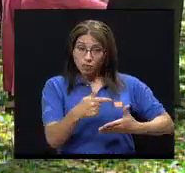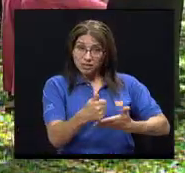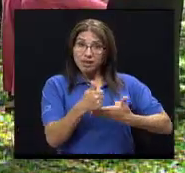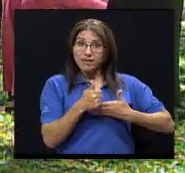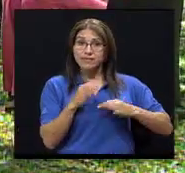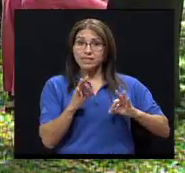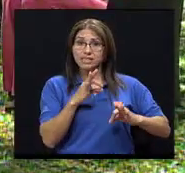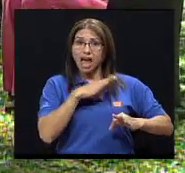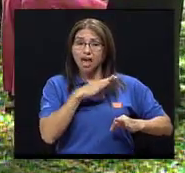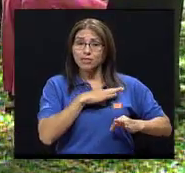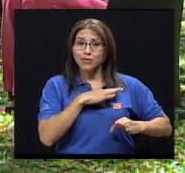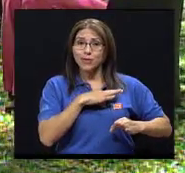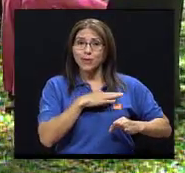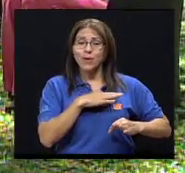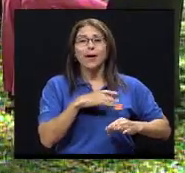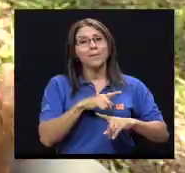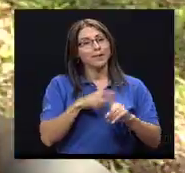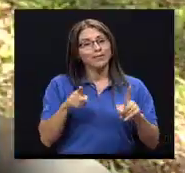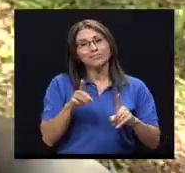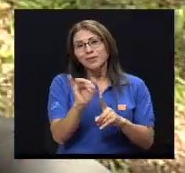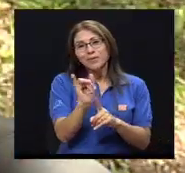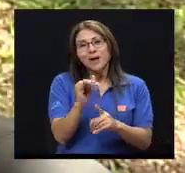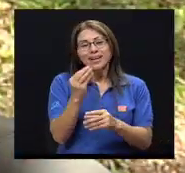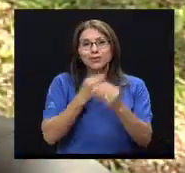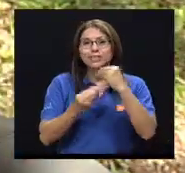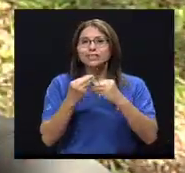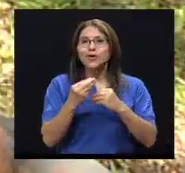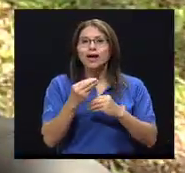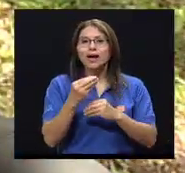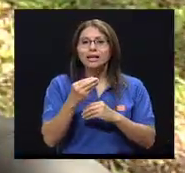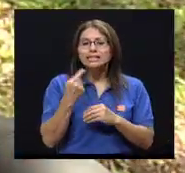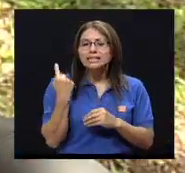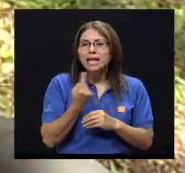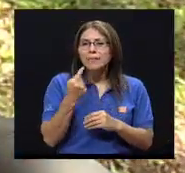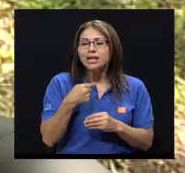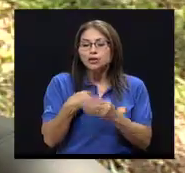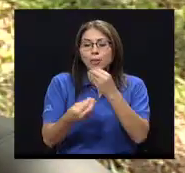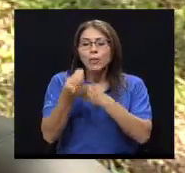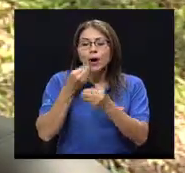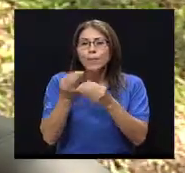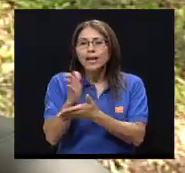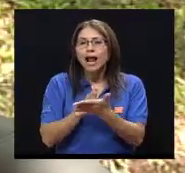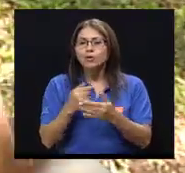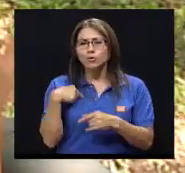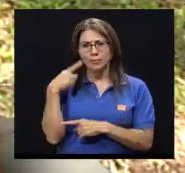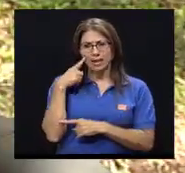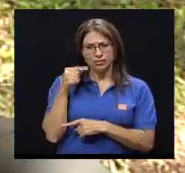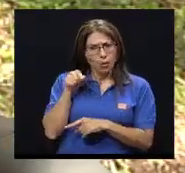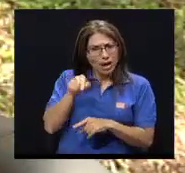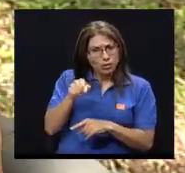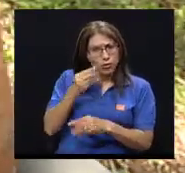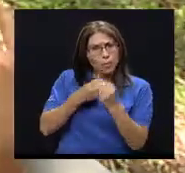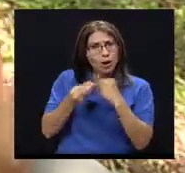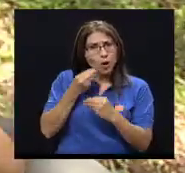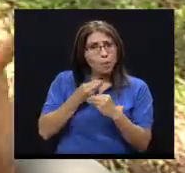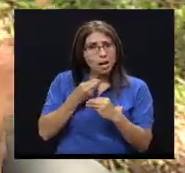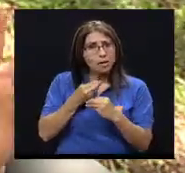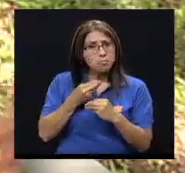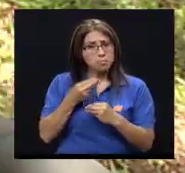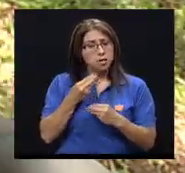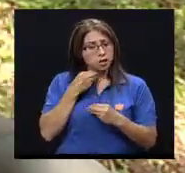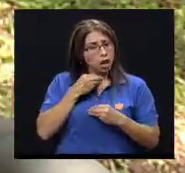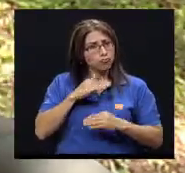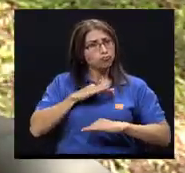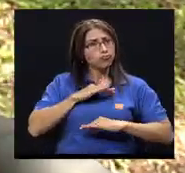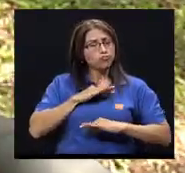es una máxima de la nutrición? Cada vez que yo voy a comer algo, me está nutriendo, me está alimentando, me está beneficiando o lo estoy